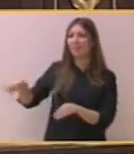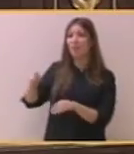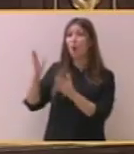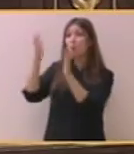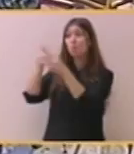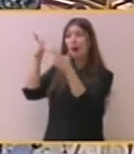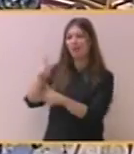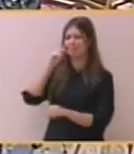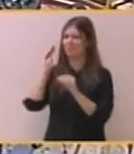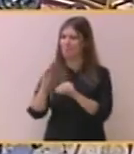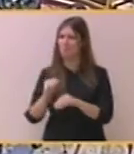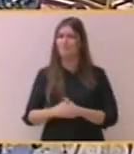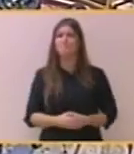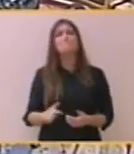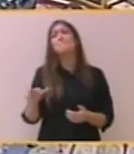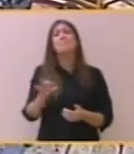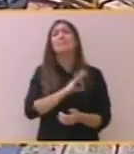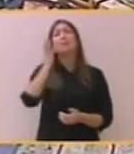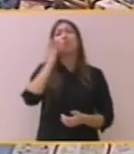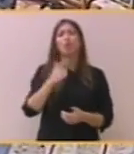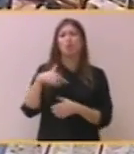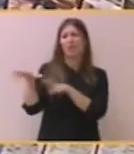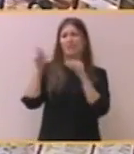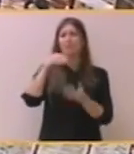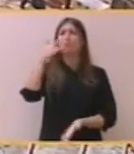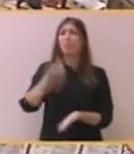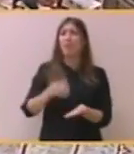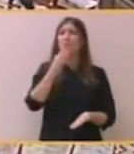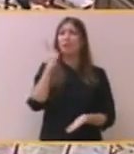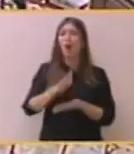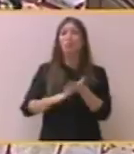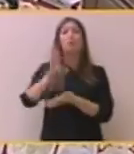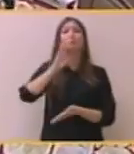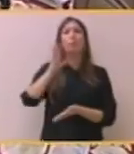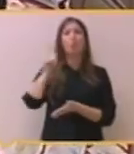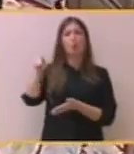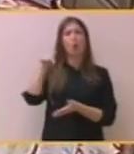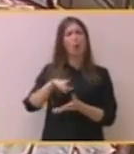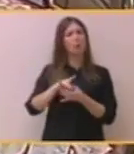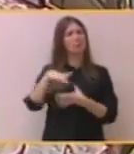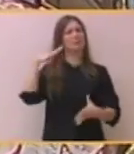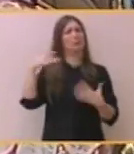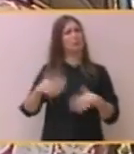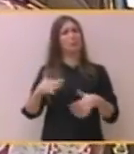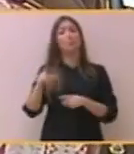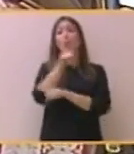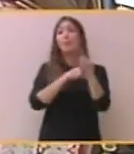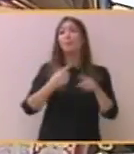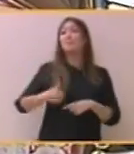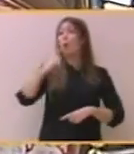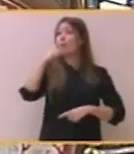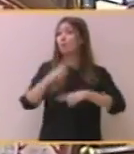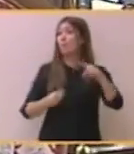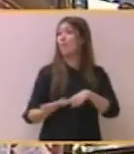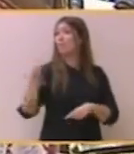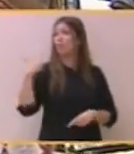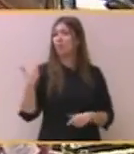Mire, señor Rajoy, yo comprendo que no es el mejor día para usted para hablar de corrupción. El problema es que desde hace un año y medio, ningún día es bueno